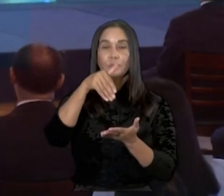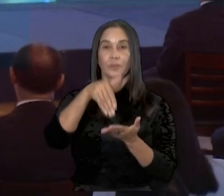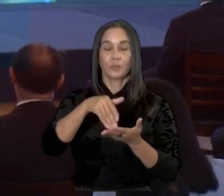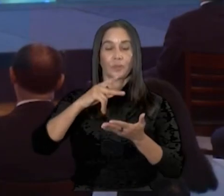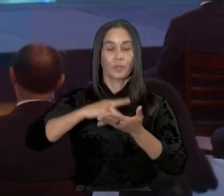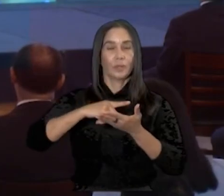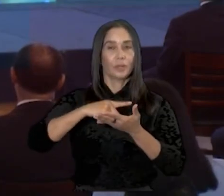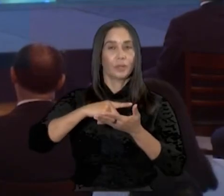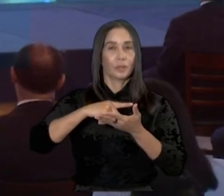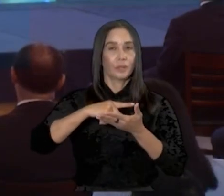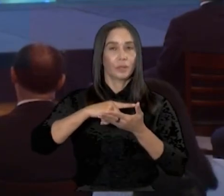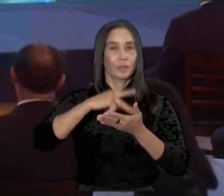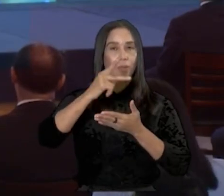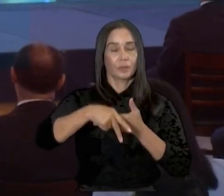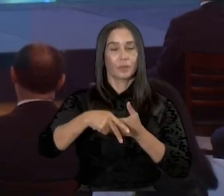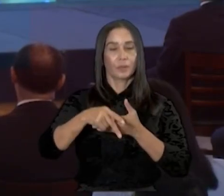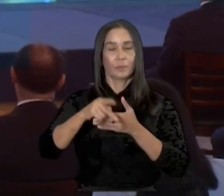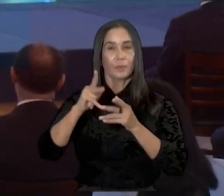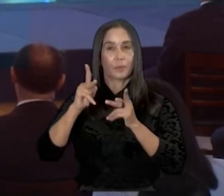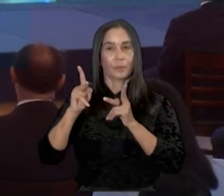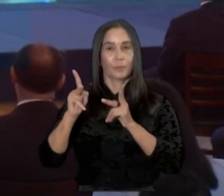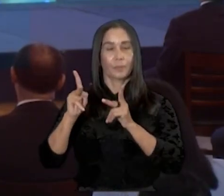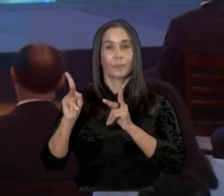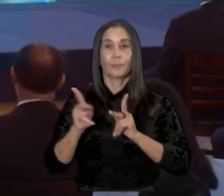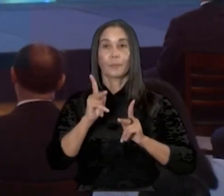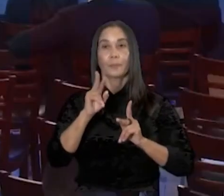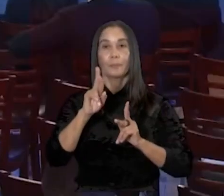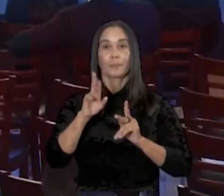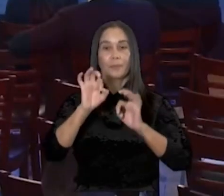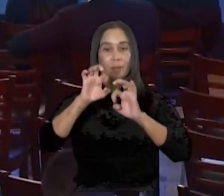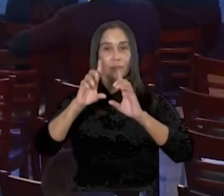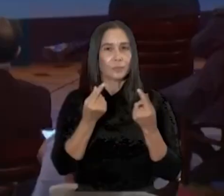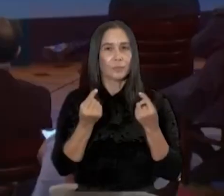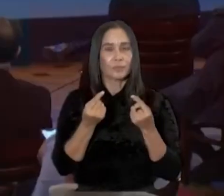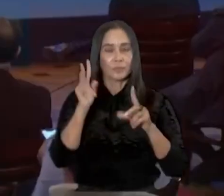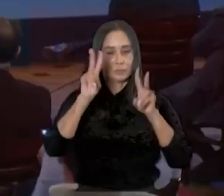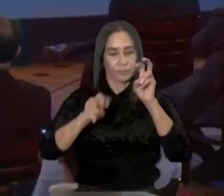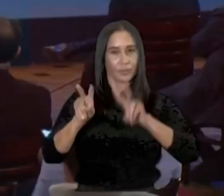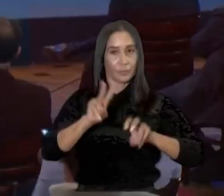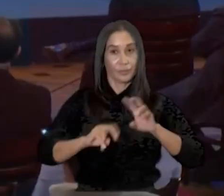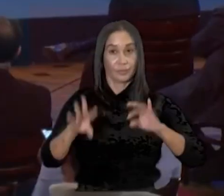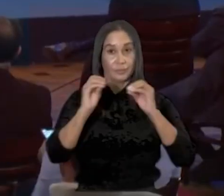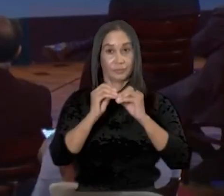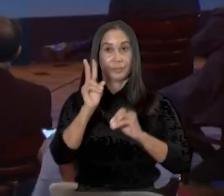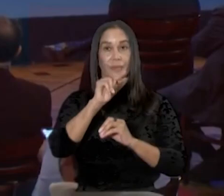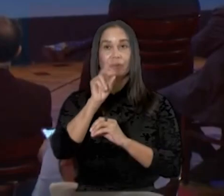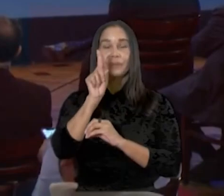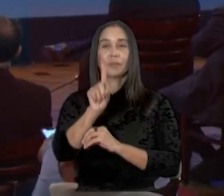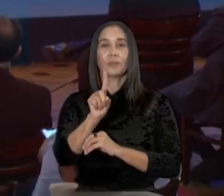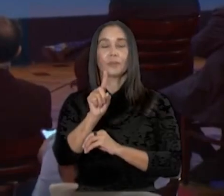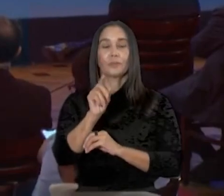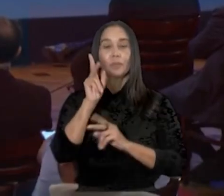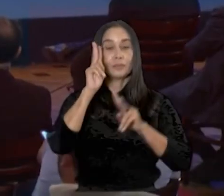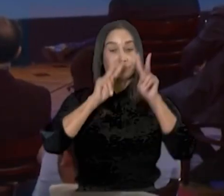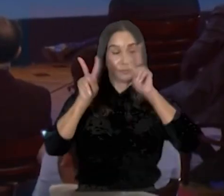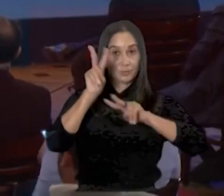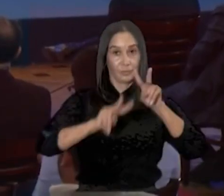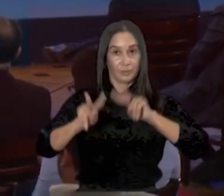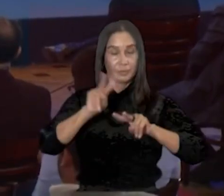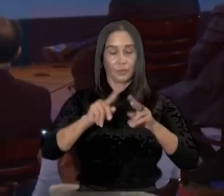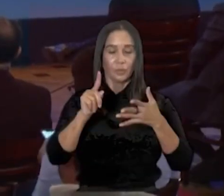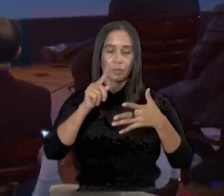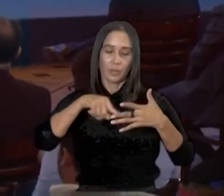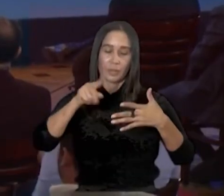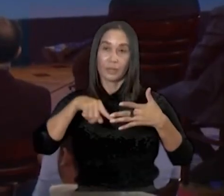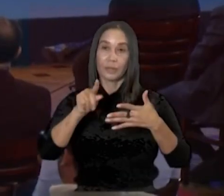PREPARA, que es para educación de adultos. Tenemos más de 21 mil supervisiones, análisis